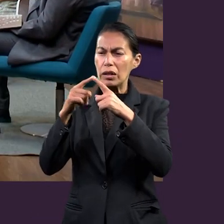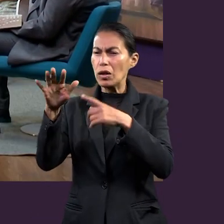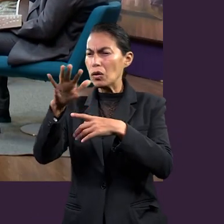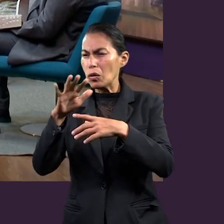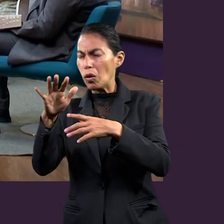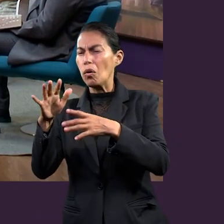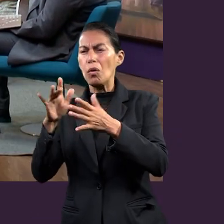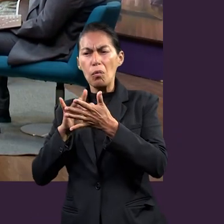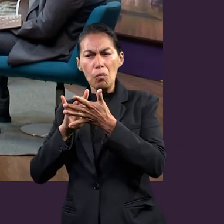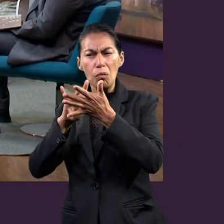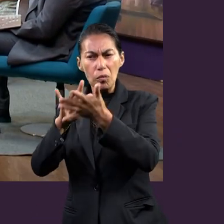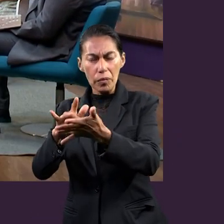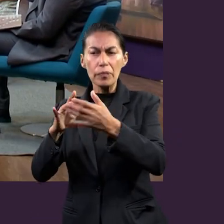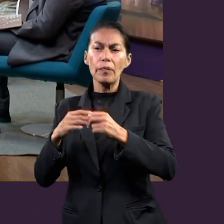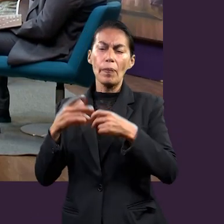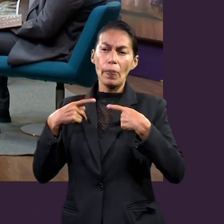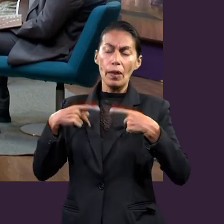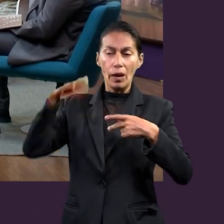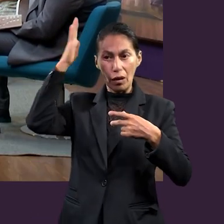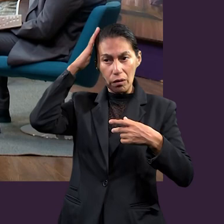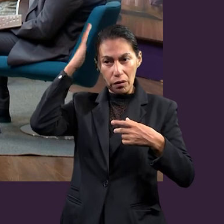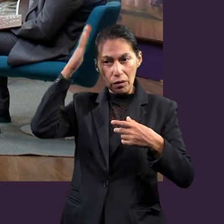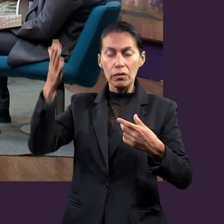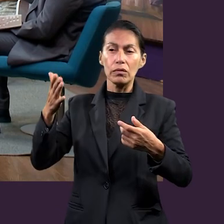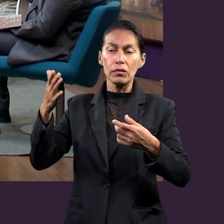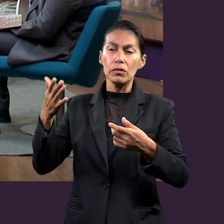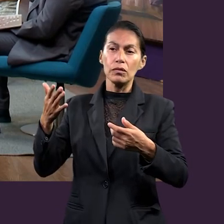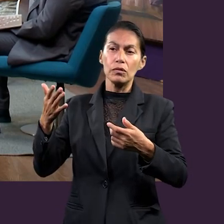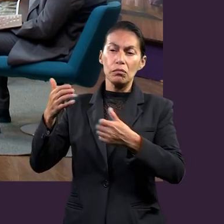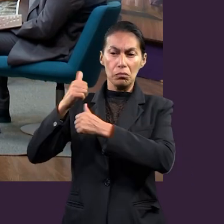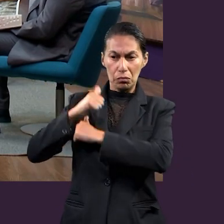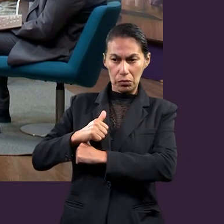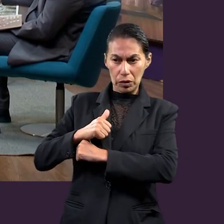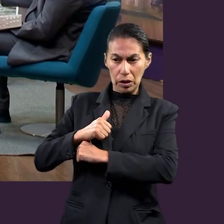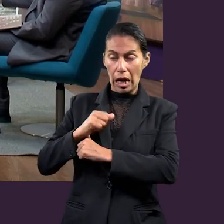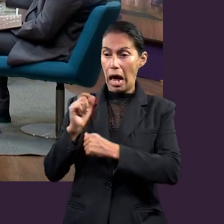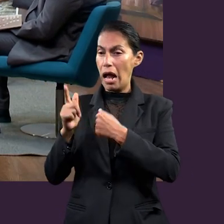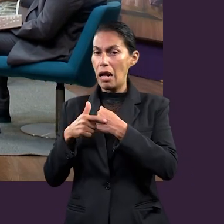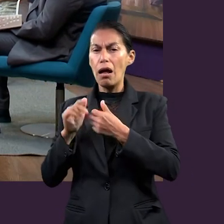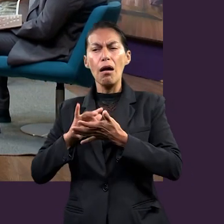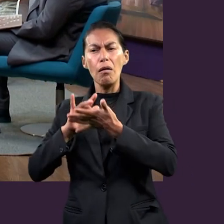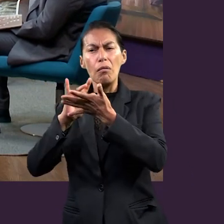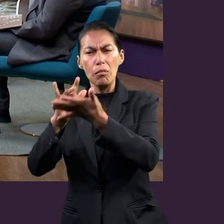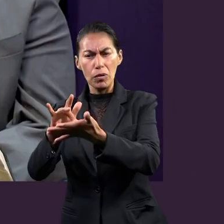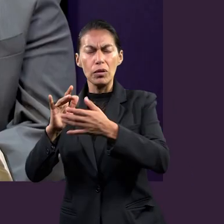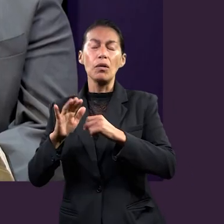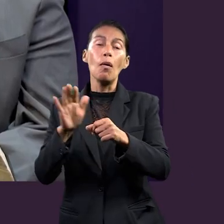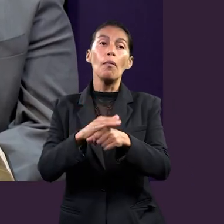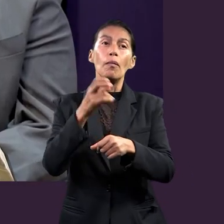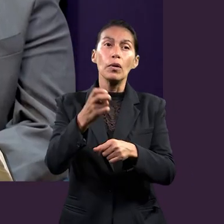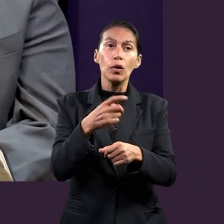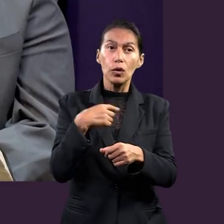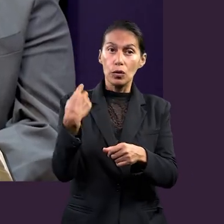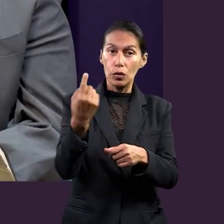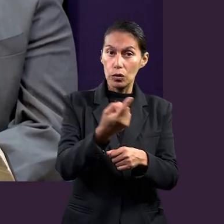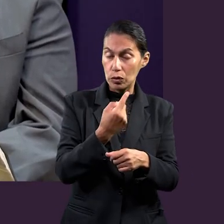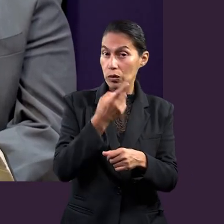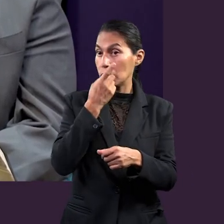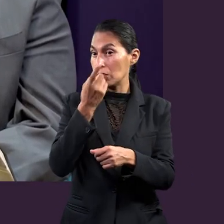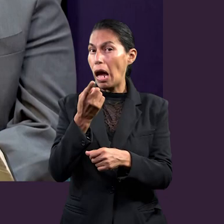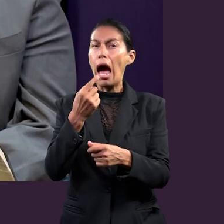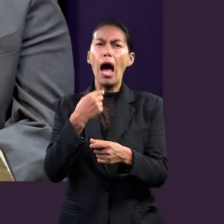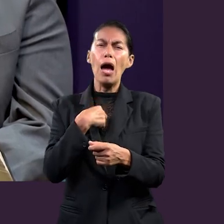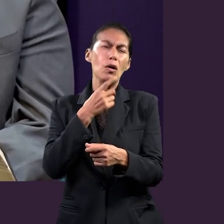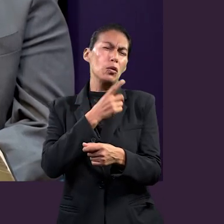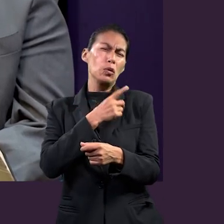cristiano. Hay recursos. Hay recursos. Hay un departamental. Hay un anciano. Hay alguna persona en la iglesia que te va a ayudar.